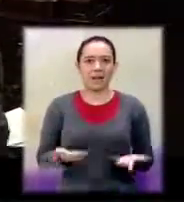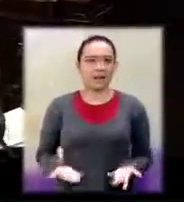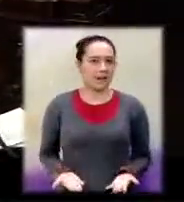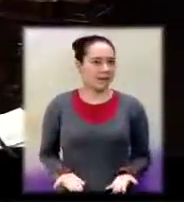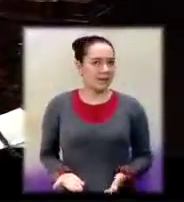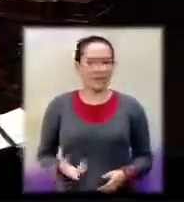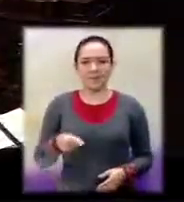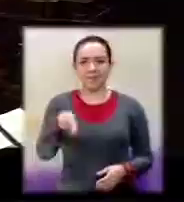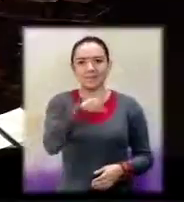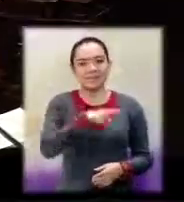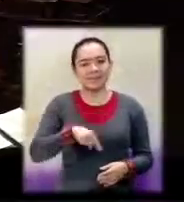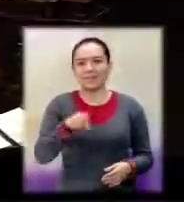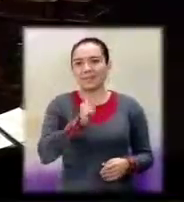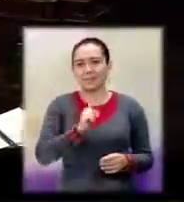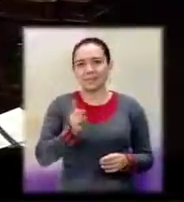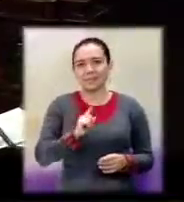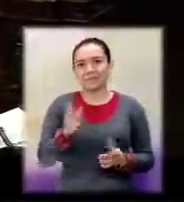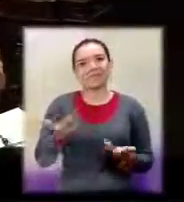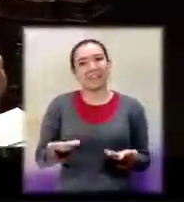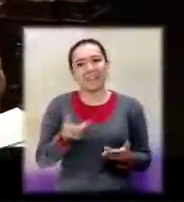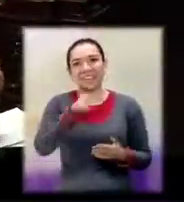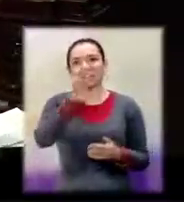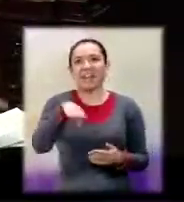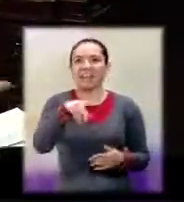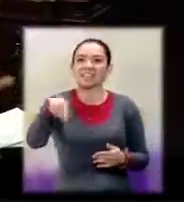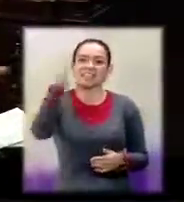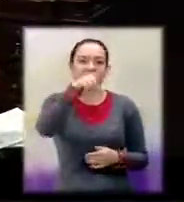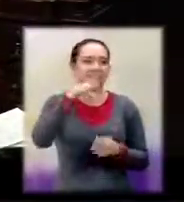Bueno, no pueden pedirsele peras a Lormo, dice.